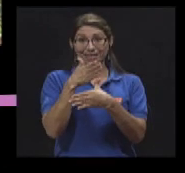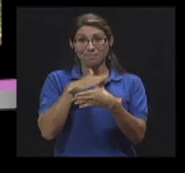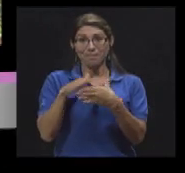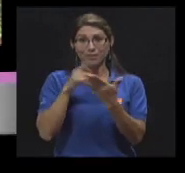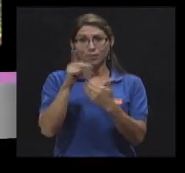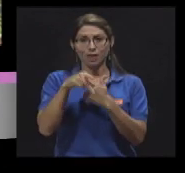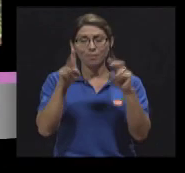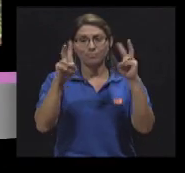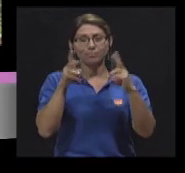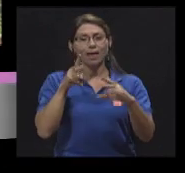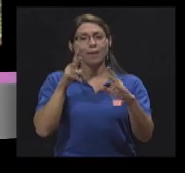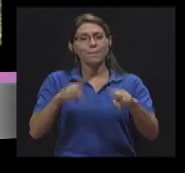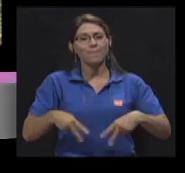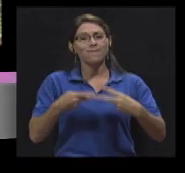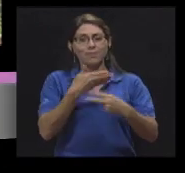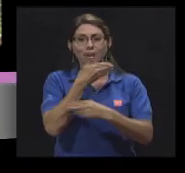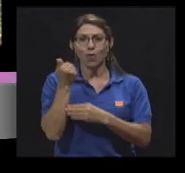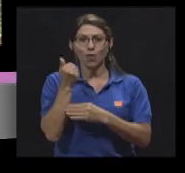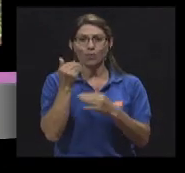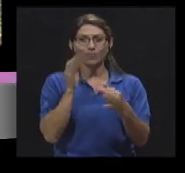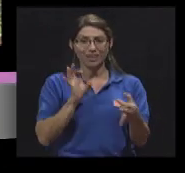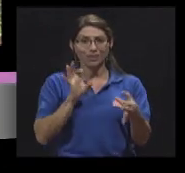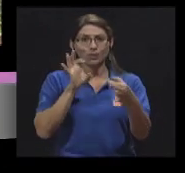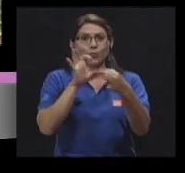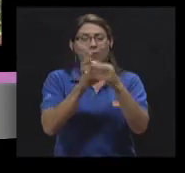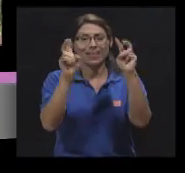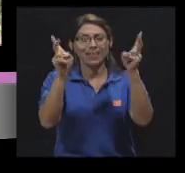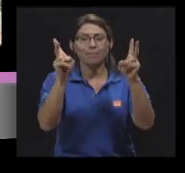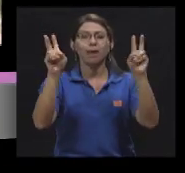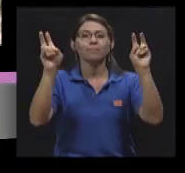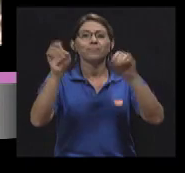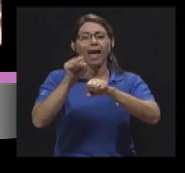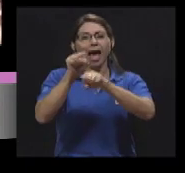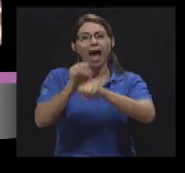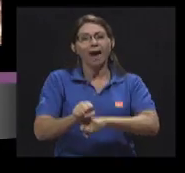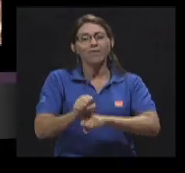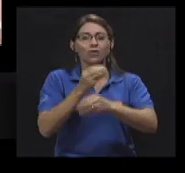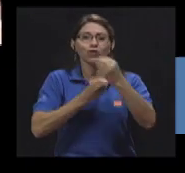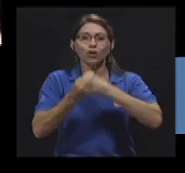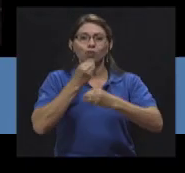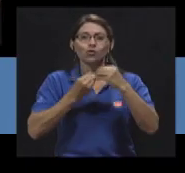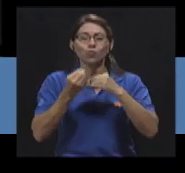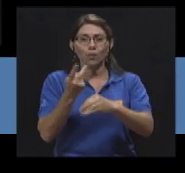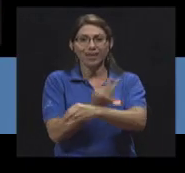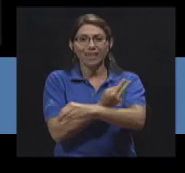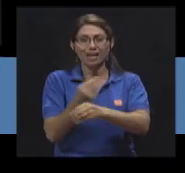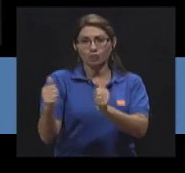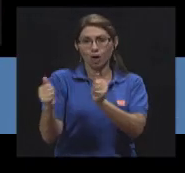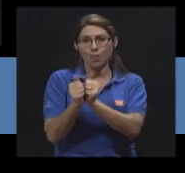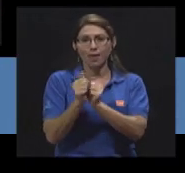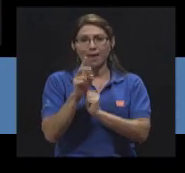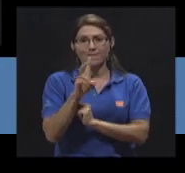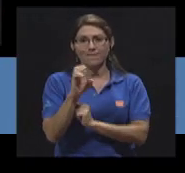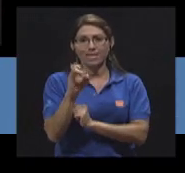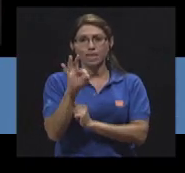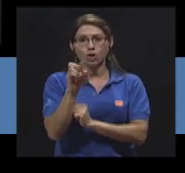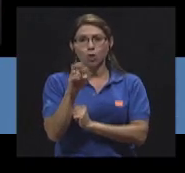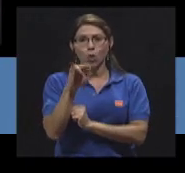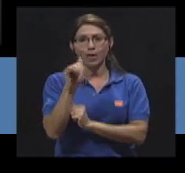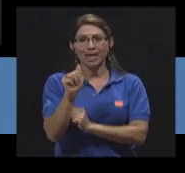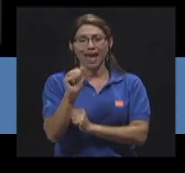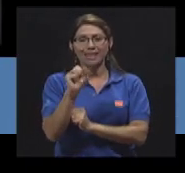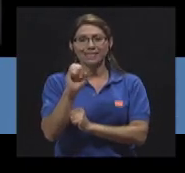En esta sección de Vivir Mejor y a propósito del tema sobre hábitos de consumo vegetarianos, nos acompaña Victoria